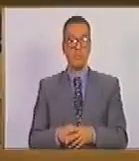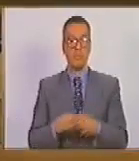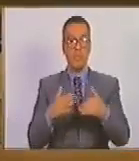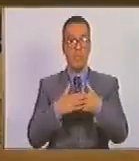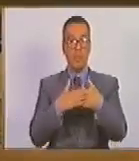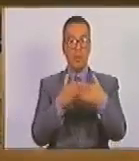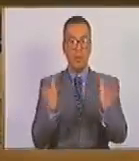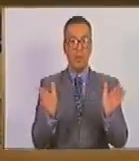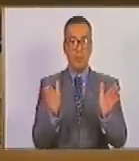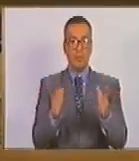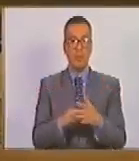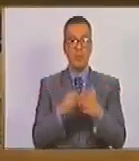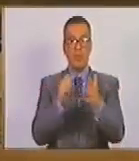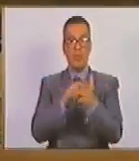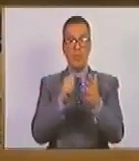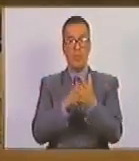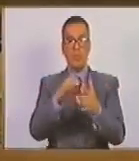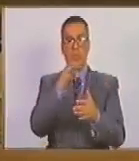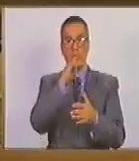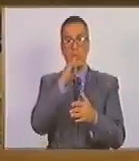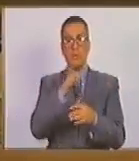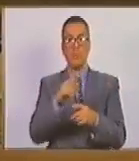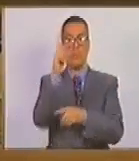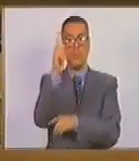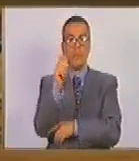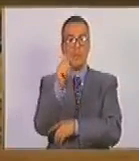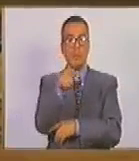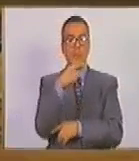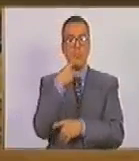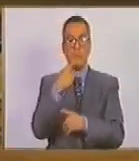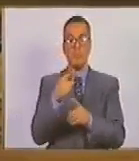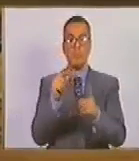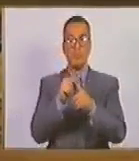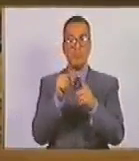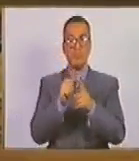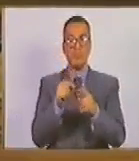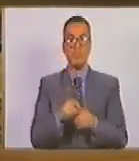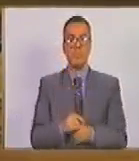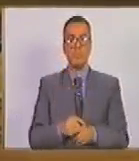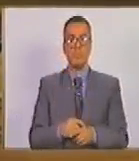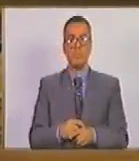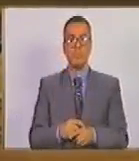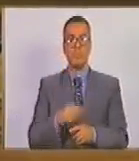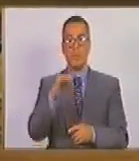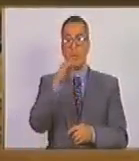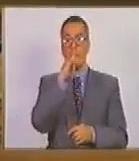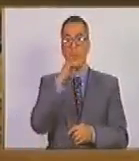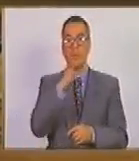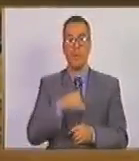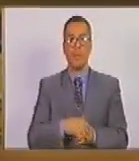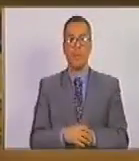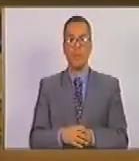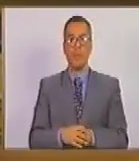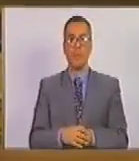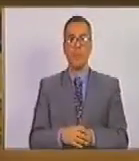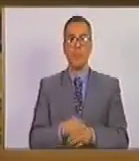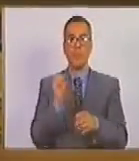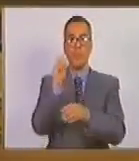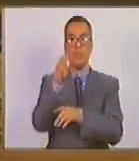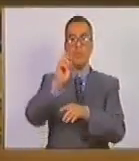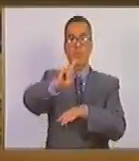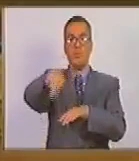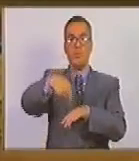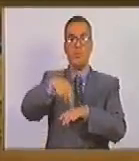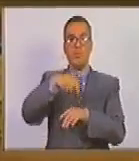espacio para puntos de información, derechos de palabras, opiniones, información a la Asamblea.